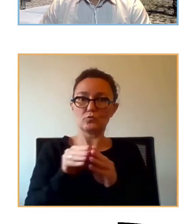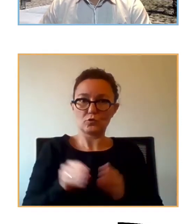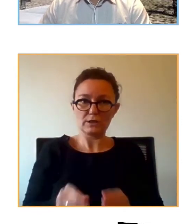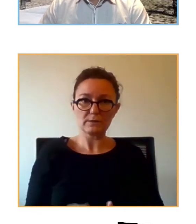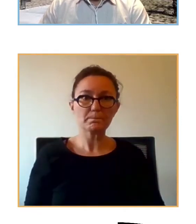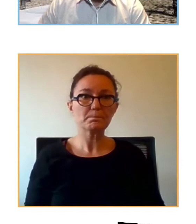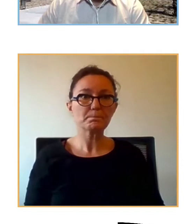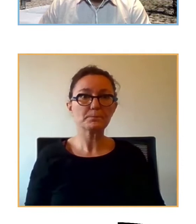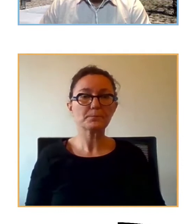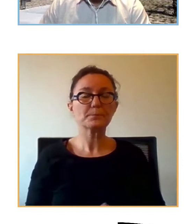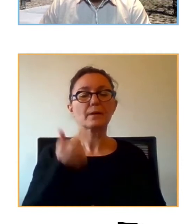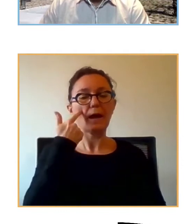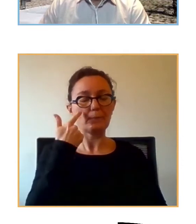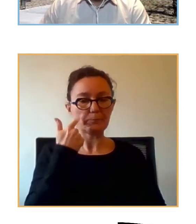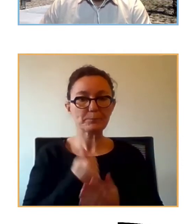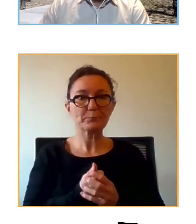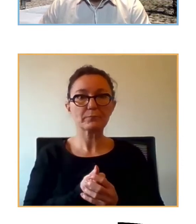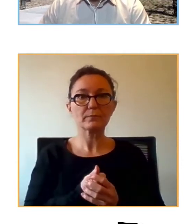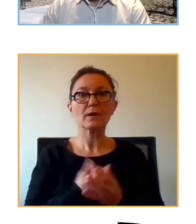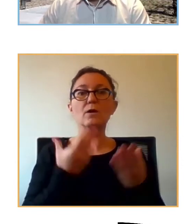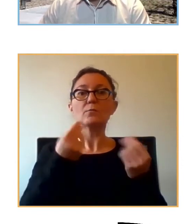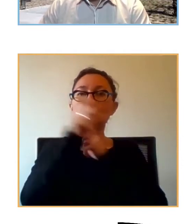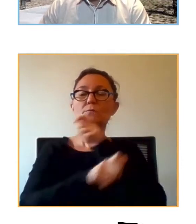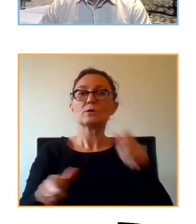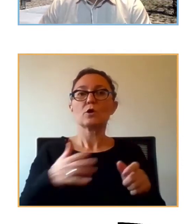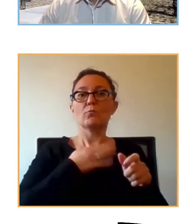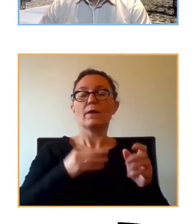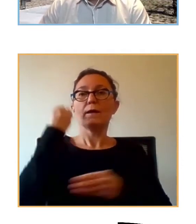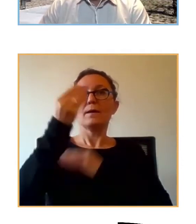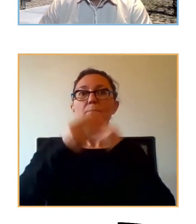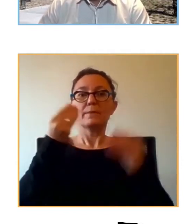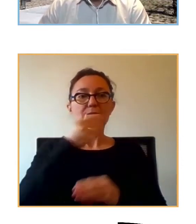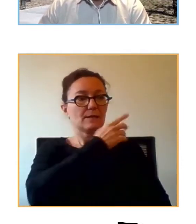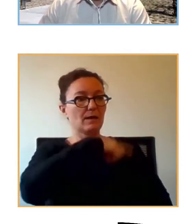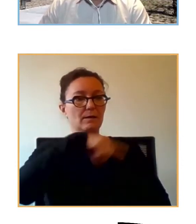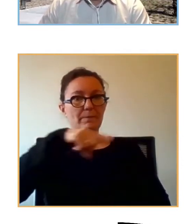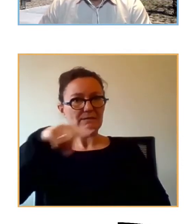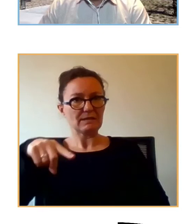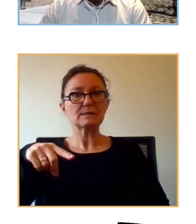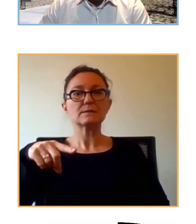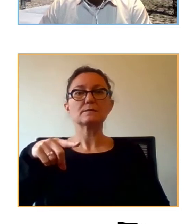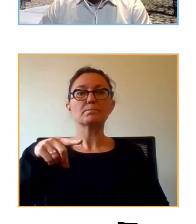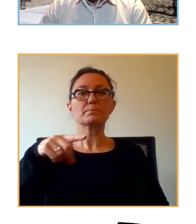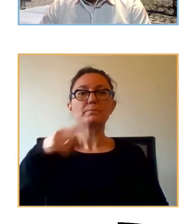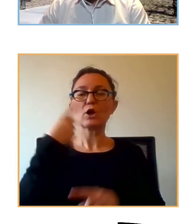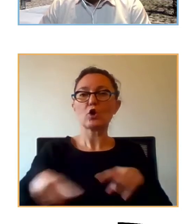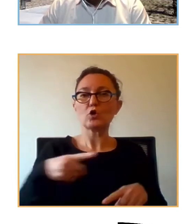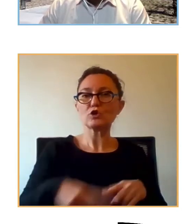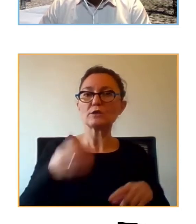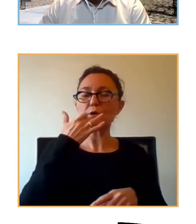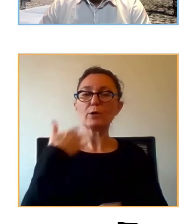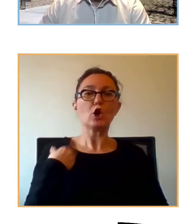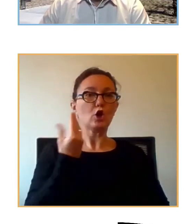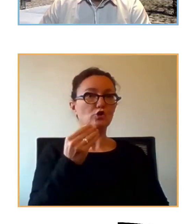bueno muchas personas hemos pensado hemos podido pensar durante estos últimos meses pues cosas como que los más jóvenes no